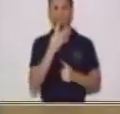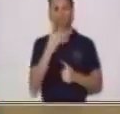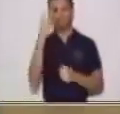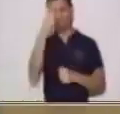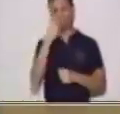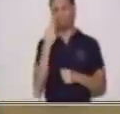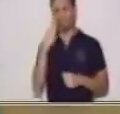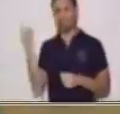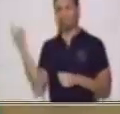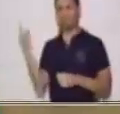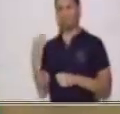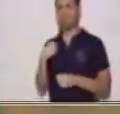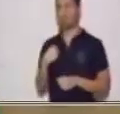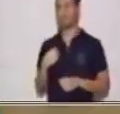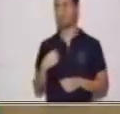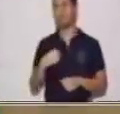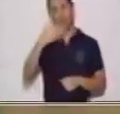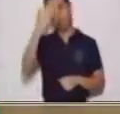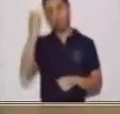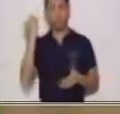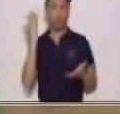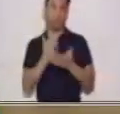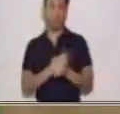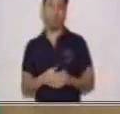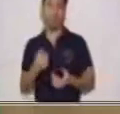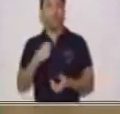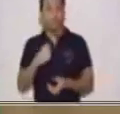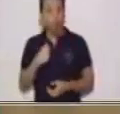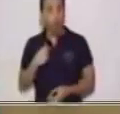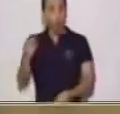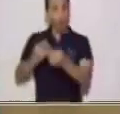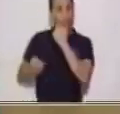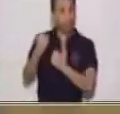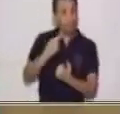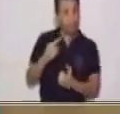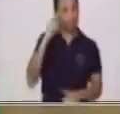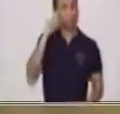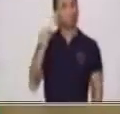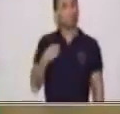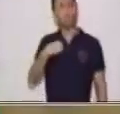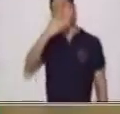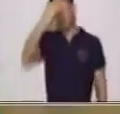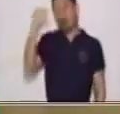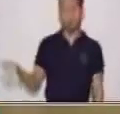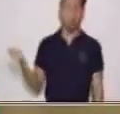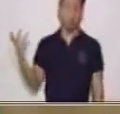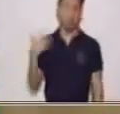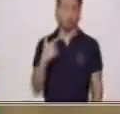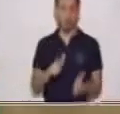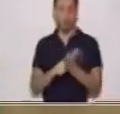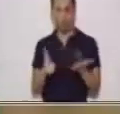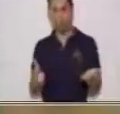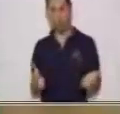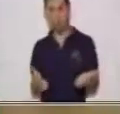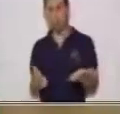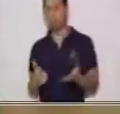porque olvidamos algo, regresé porque había olvidado mis libros. ¿Qué otra situación podemos decir nosotros que nos